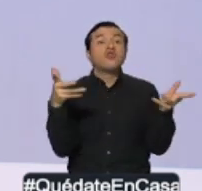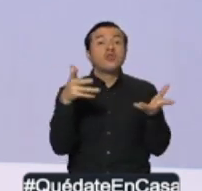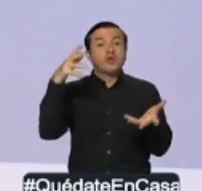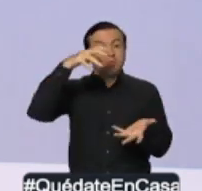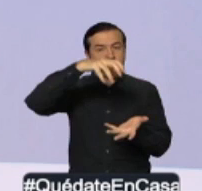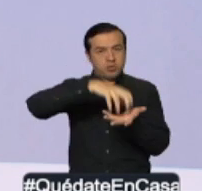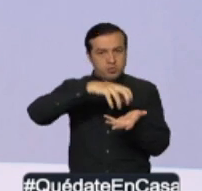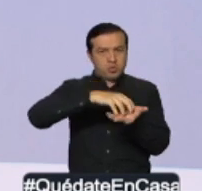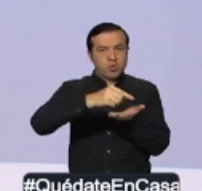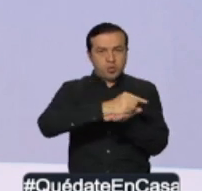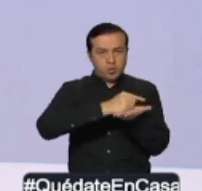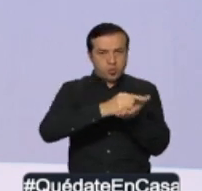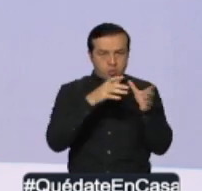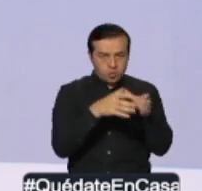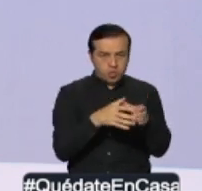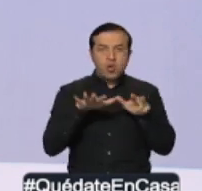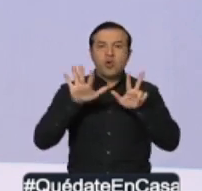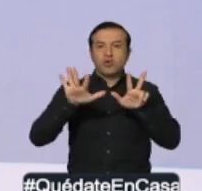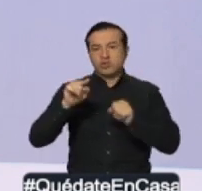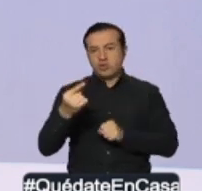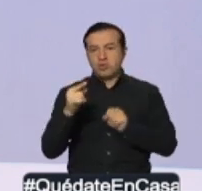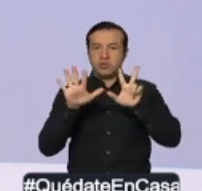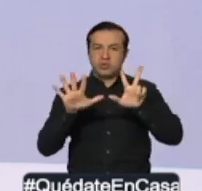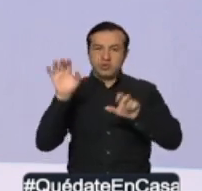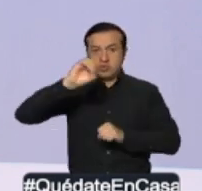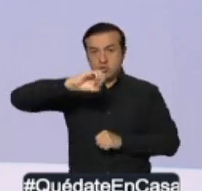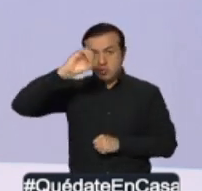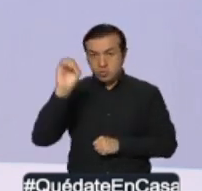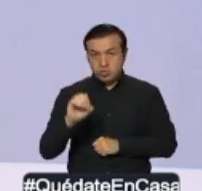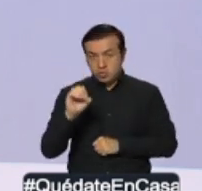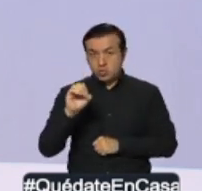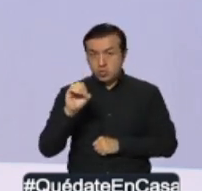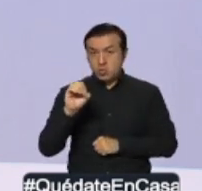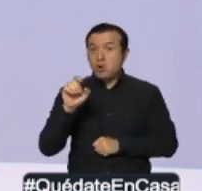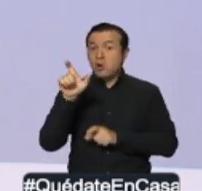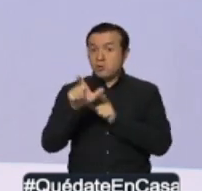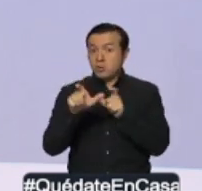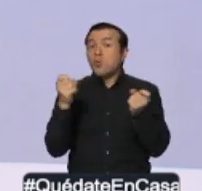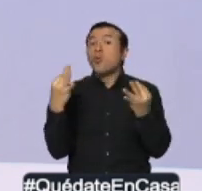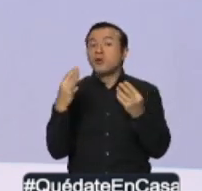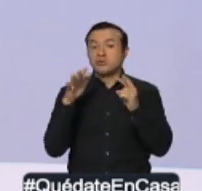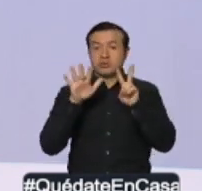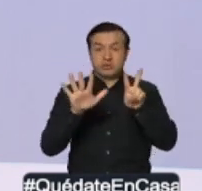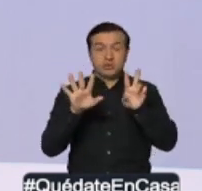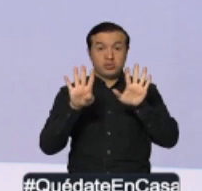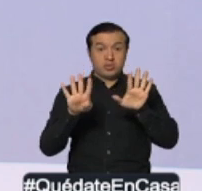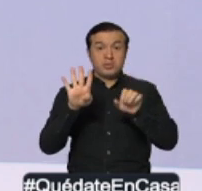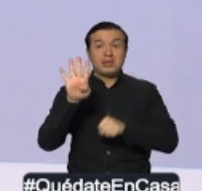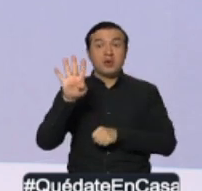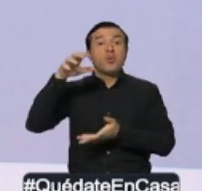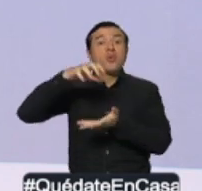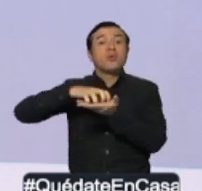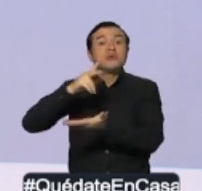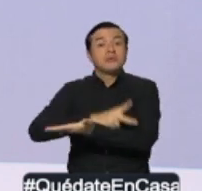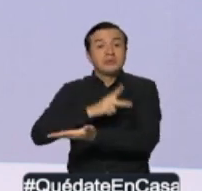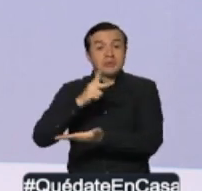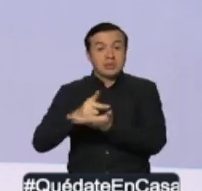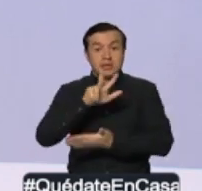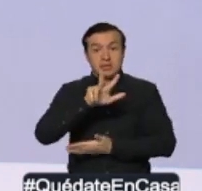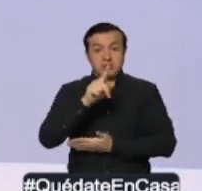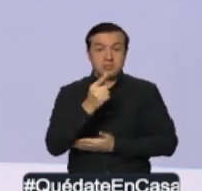la provincia de Guayas. 8,8%, que son 794 en Pichincha, 3